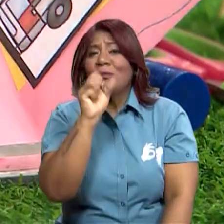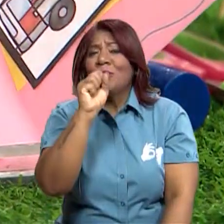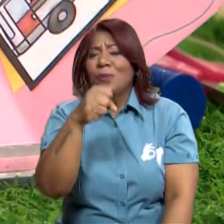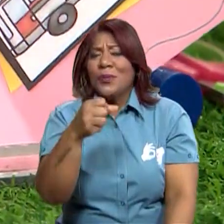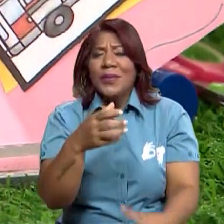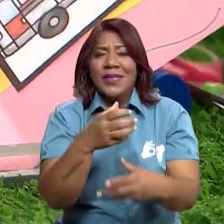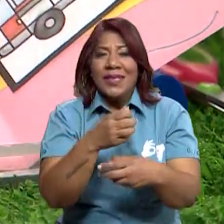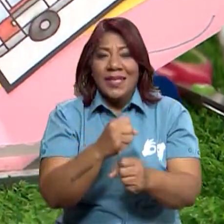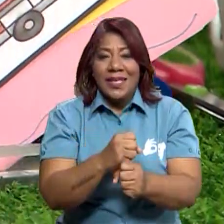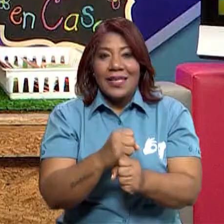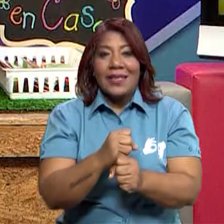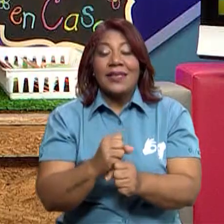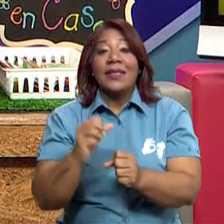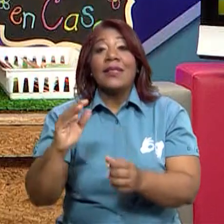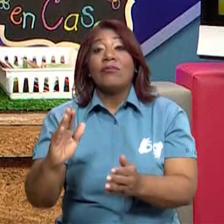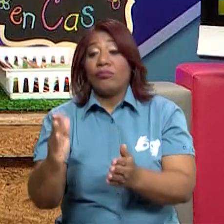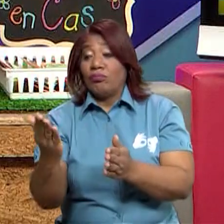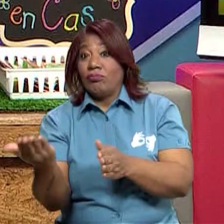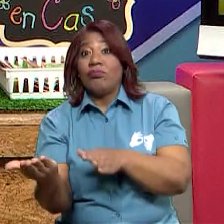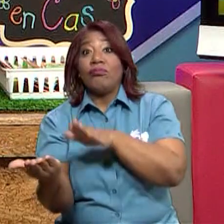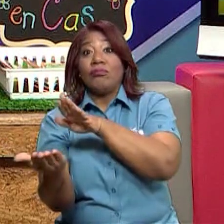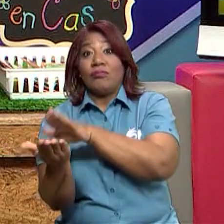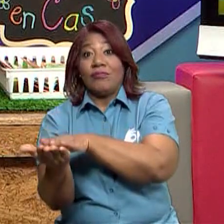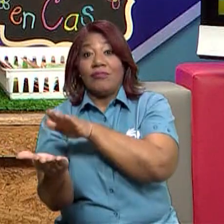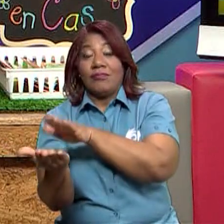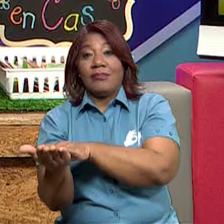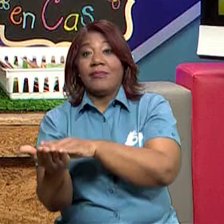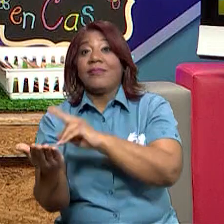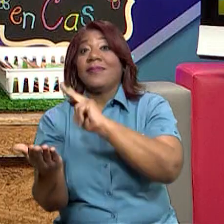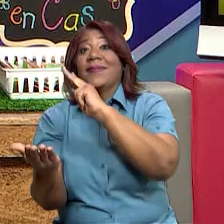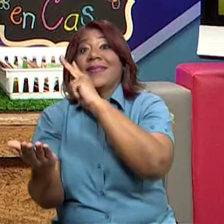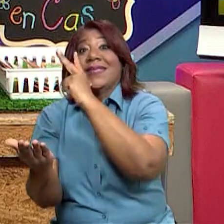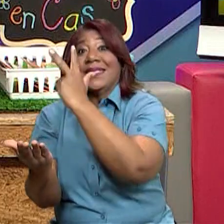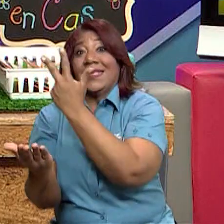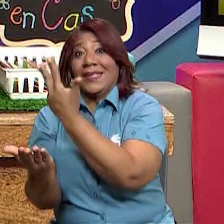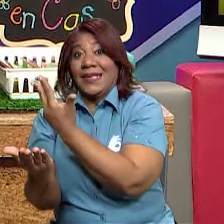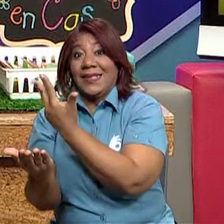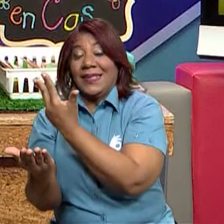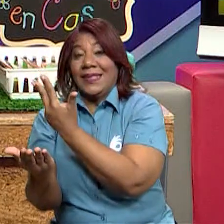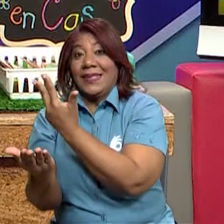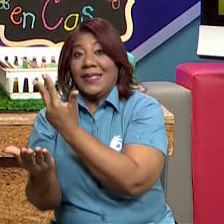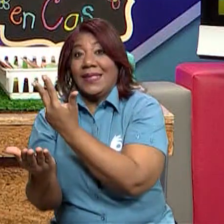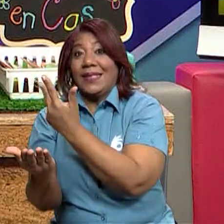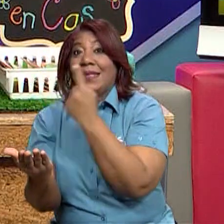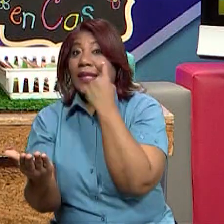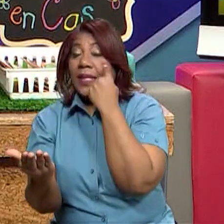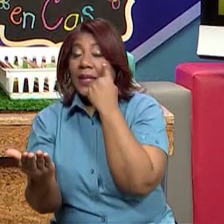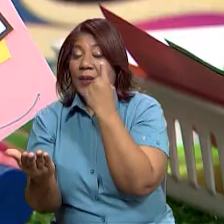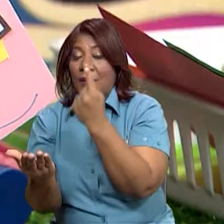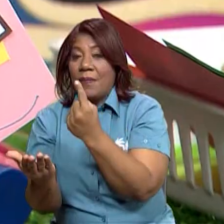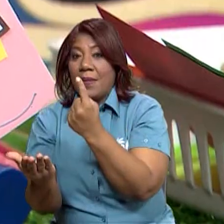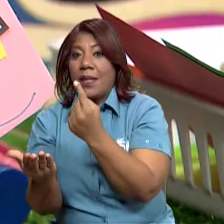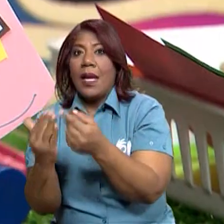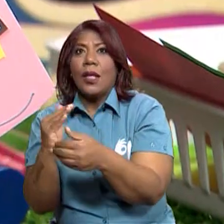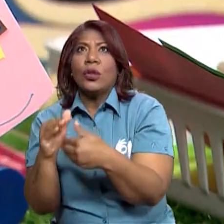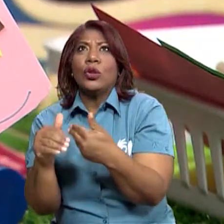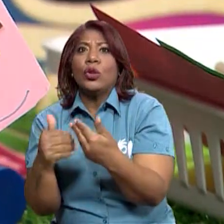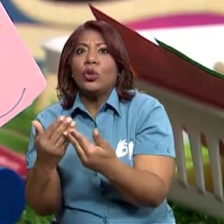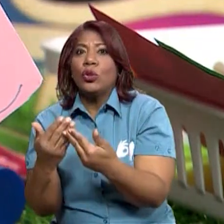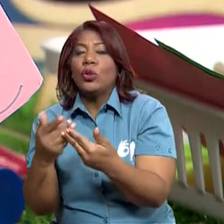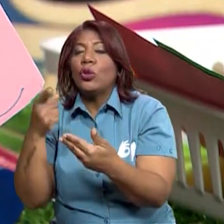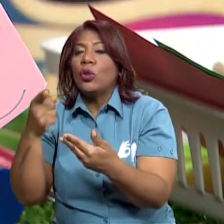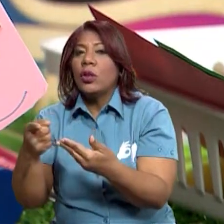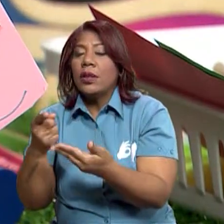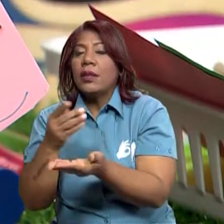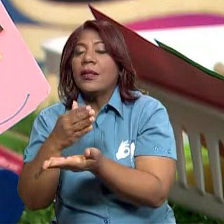Y por último, nuestro sector terciario. Tenemos aquí también varios, pero coloqué, que recuerden que son los beneficios que obtenemos nosotros.